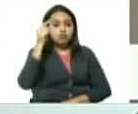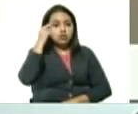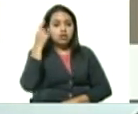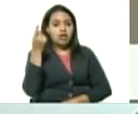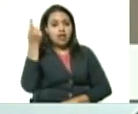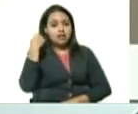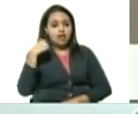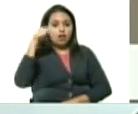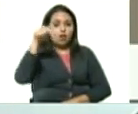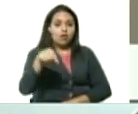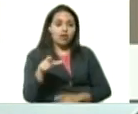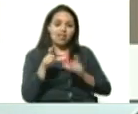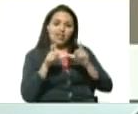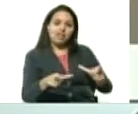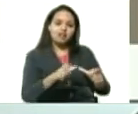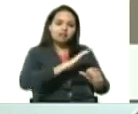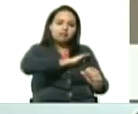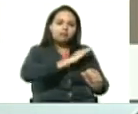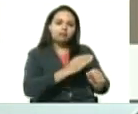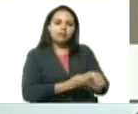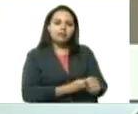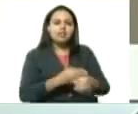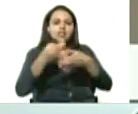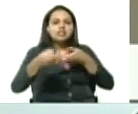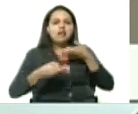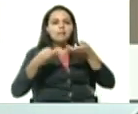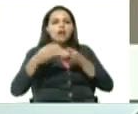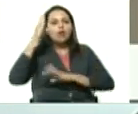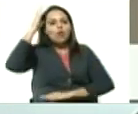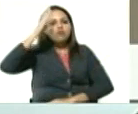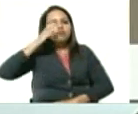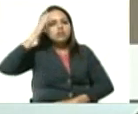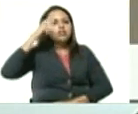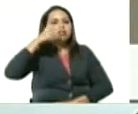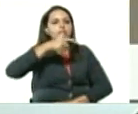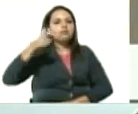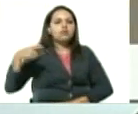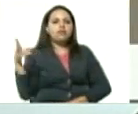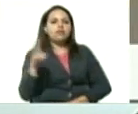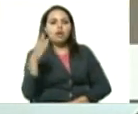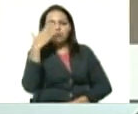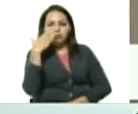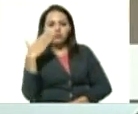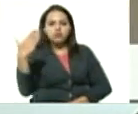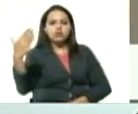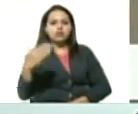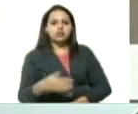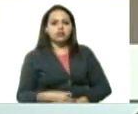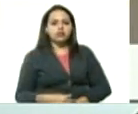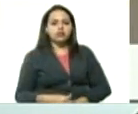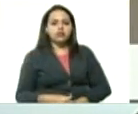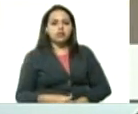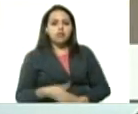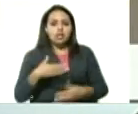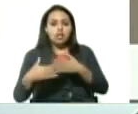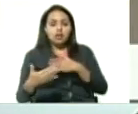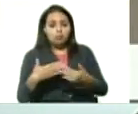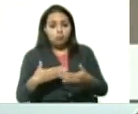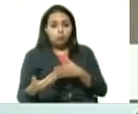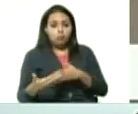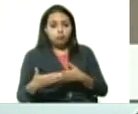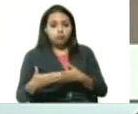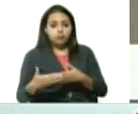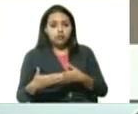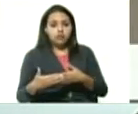con la cuarentena radical es siempre la conciencia del pueblo venezolano por delante ante todas las batallas que